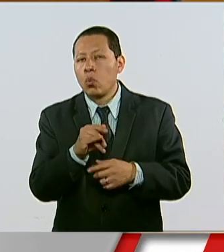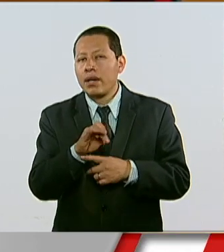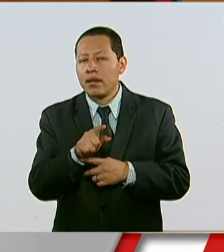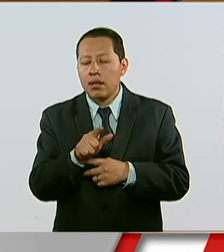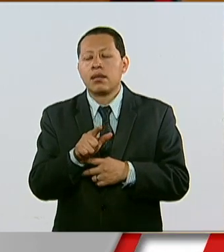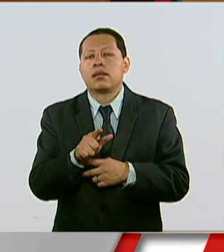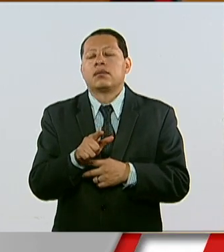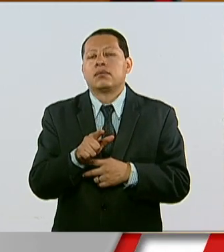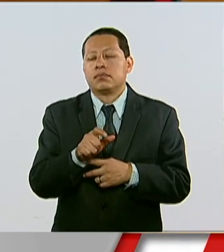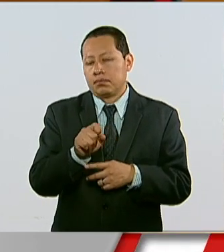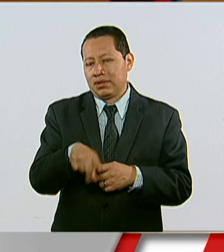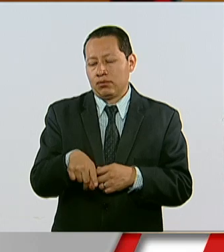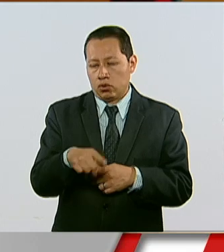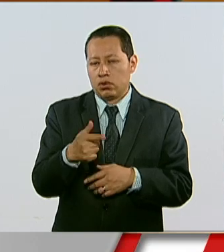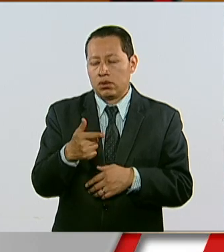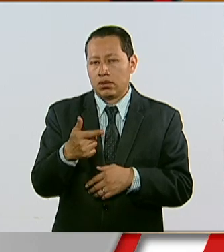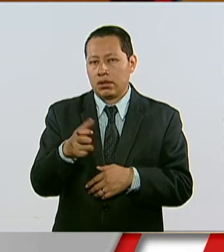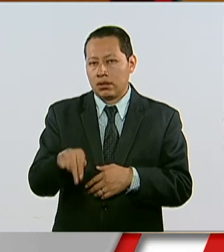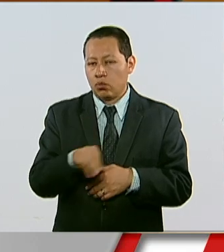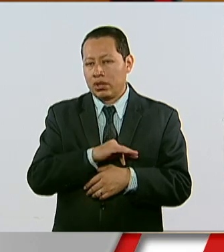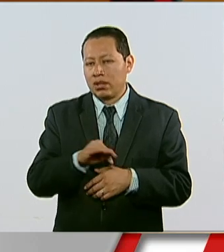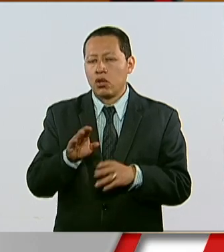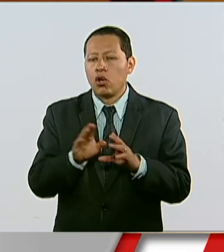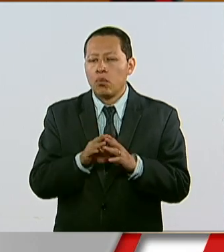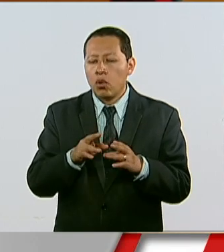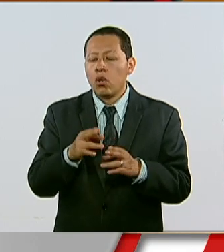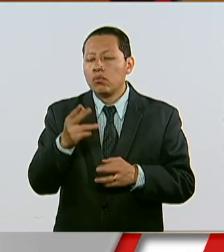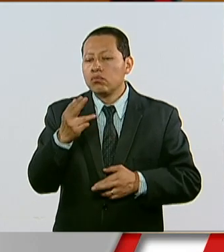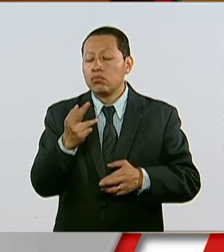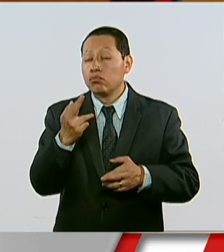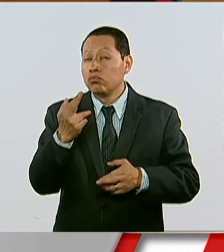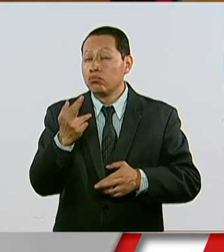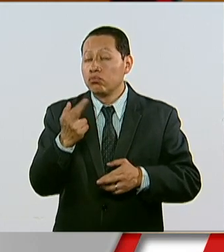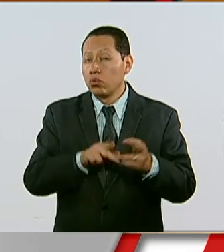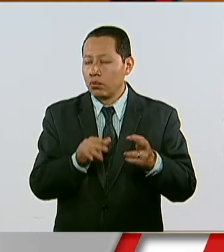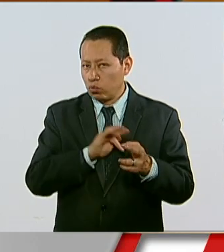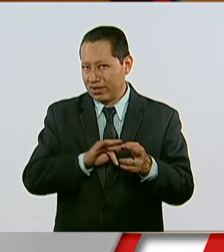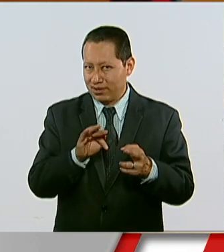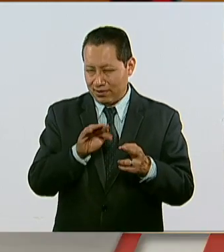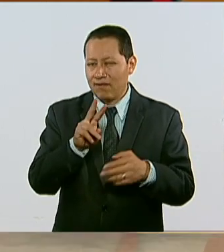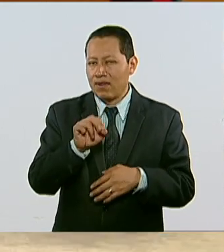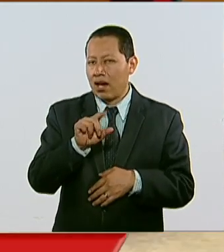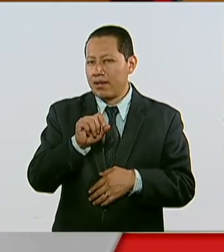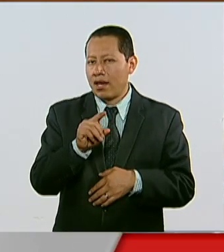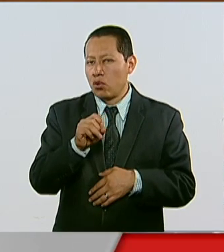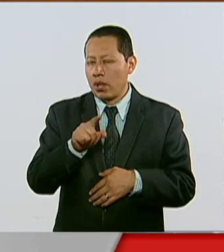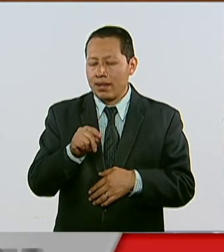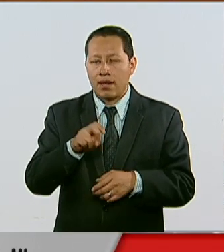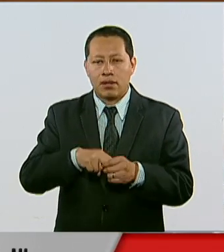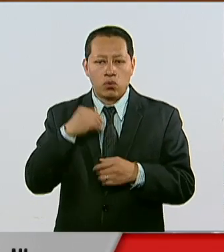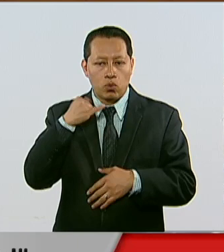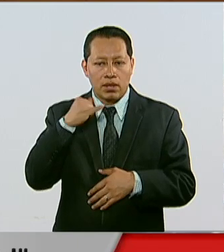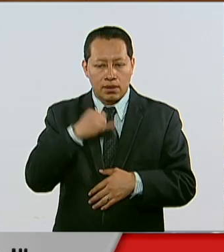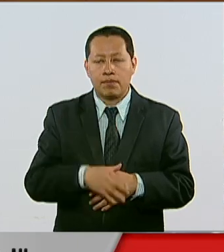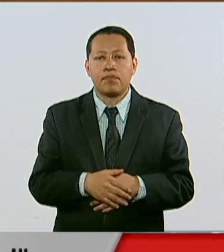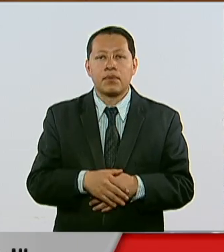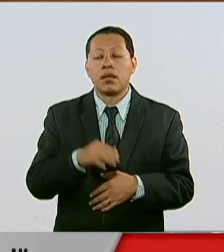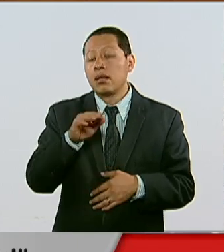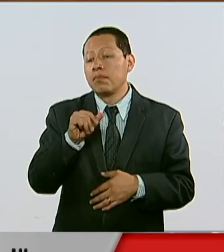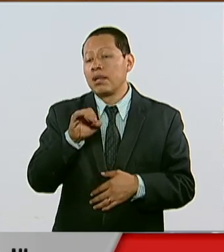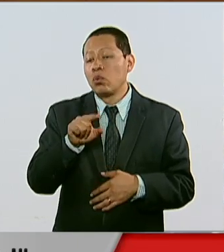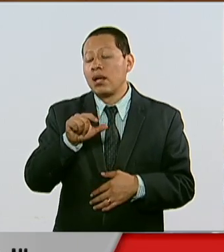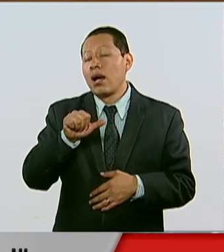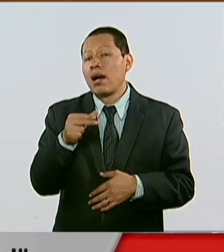intención de desatar la rebelión en la región de Valladolid, en Yucatán. El senador Manuel Añorbe Baños,